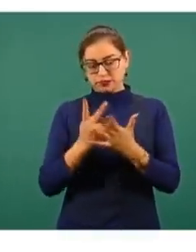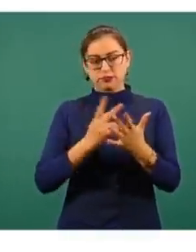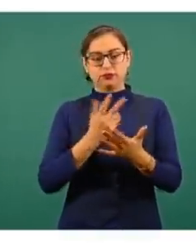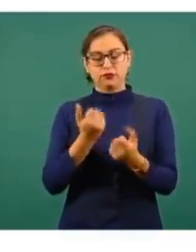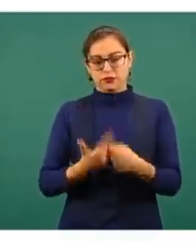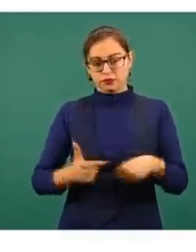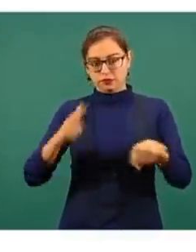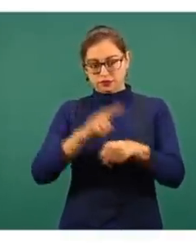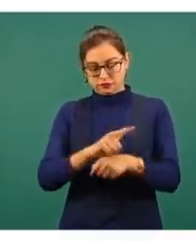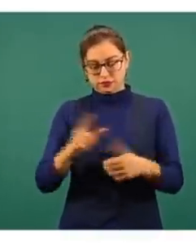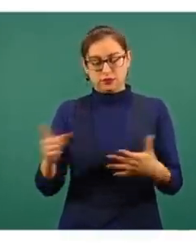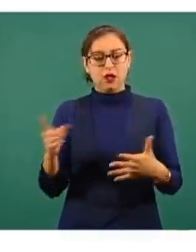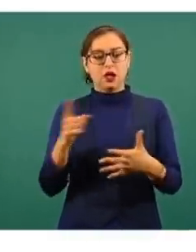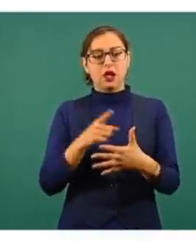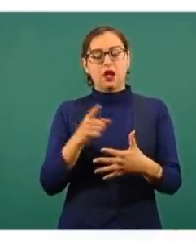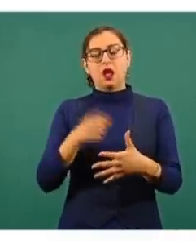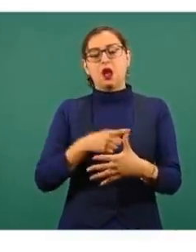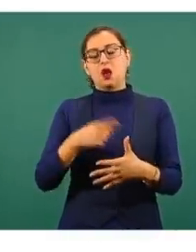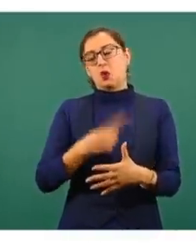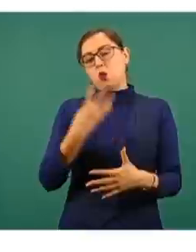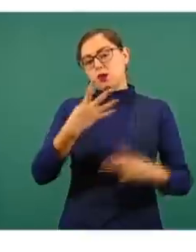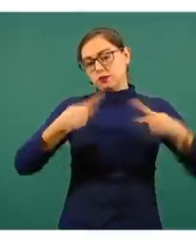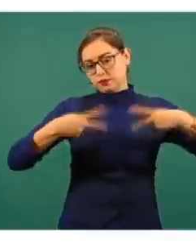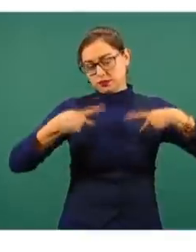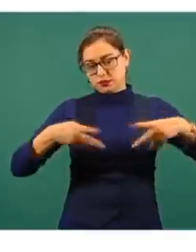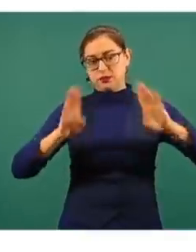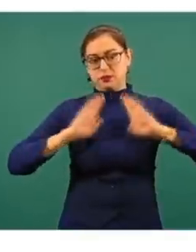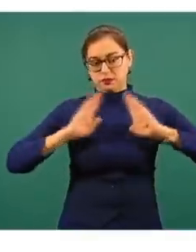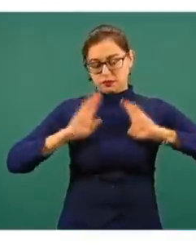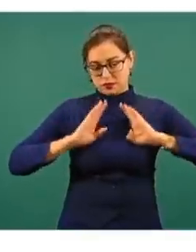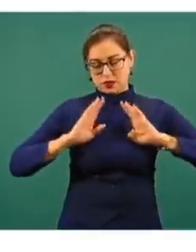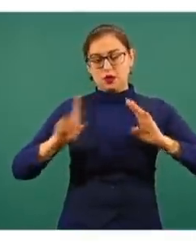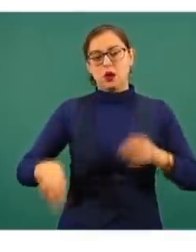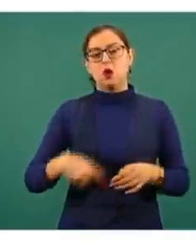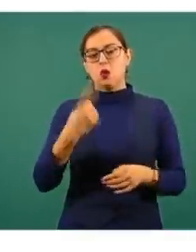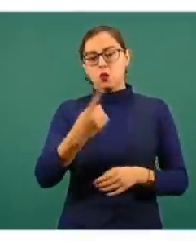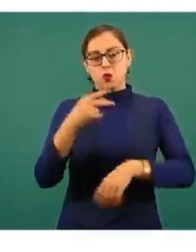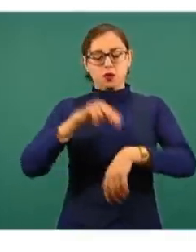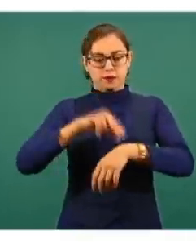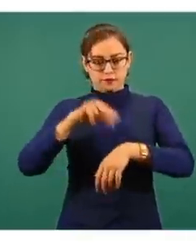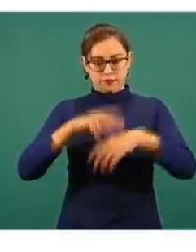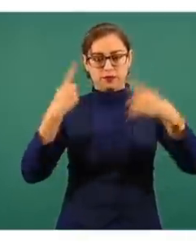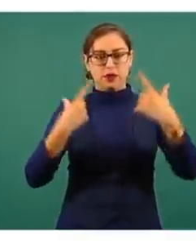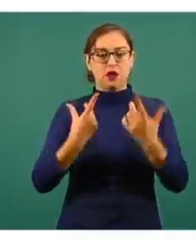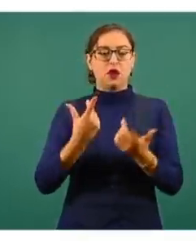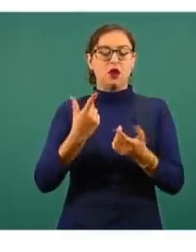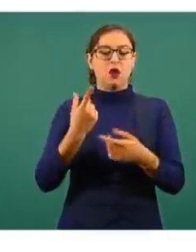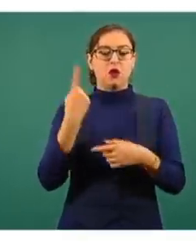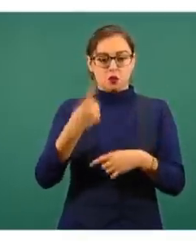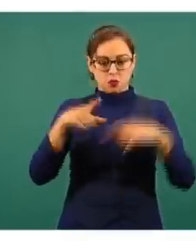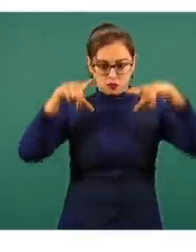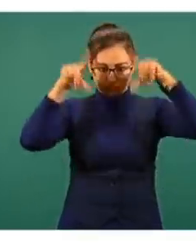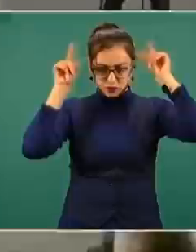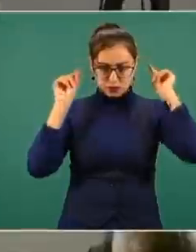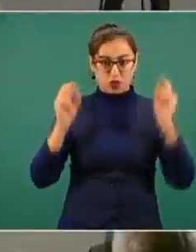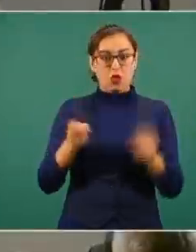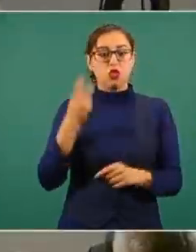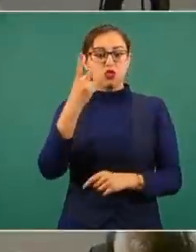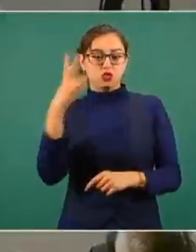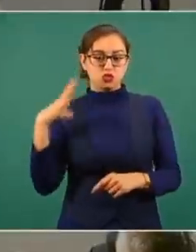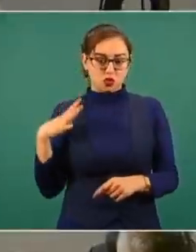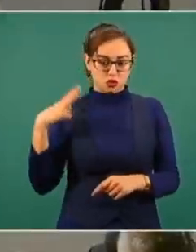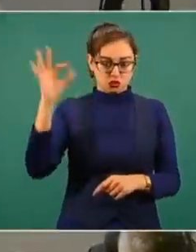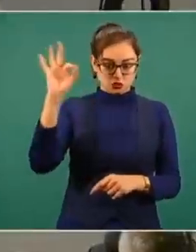de Sedena, Semar y Guardia Nacional, un enfermero, médico y dos voluntarios. Son las 81 brigadas que atienden estos